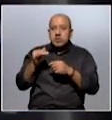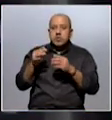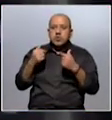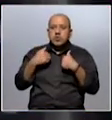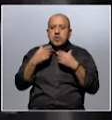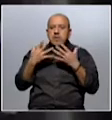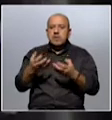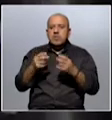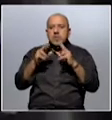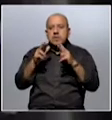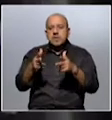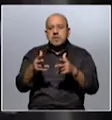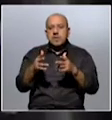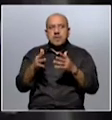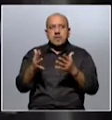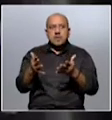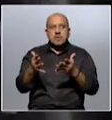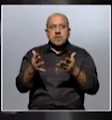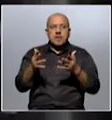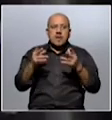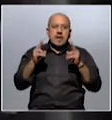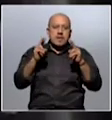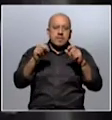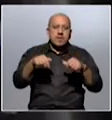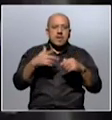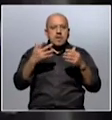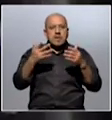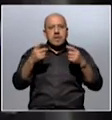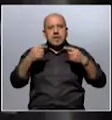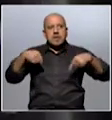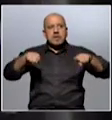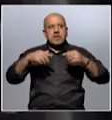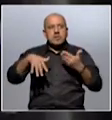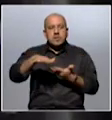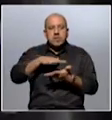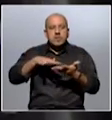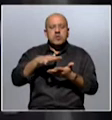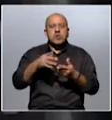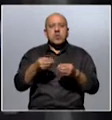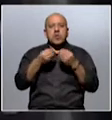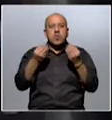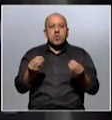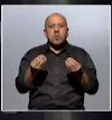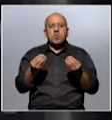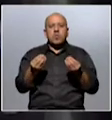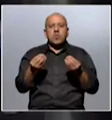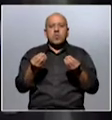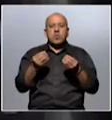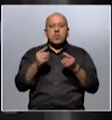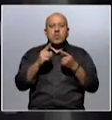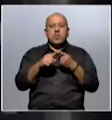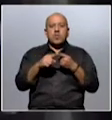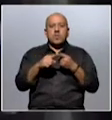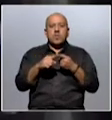queremos llamar la atención sobre la construcción que se ha hecho sobre esta situación y cómo se ha terminado ubicando,